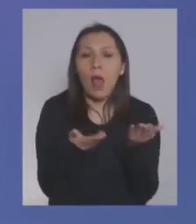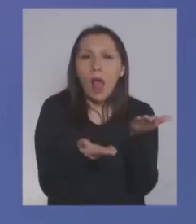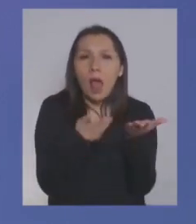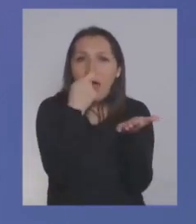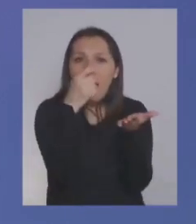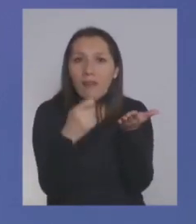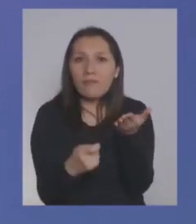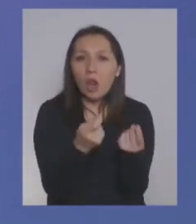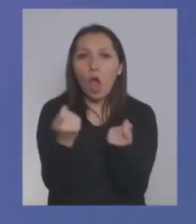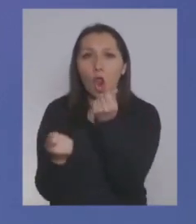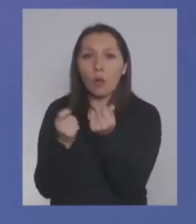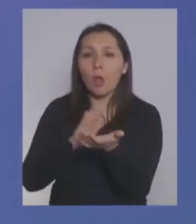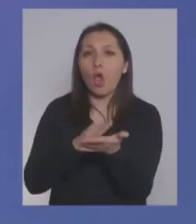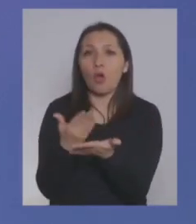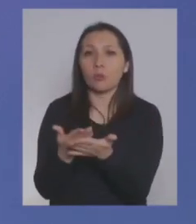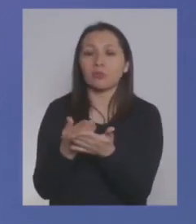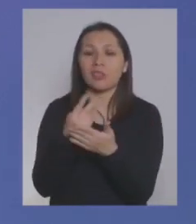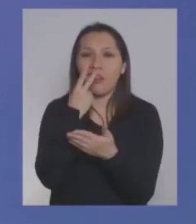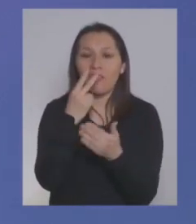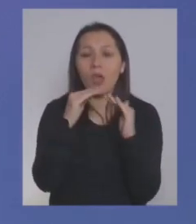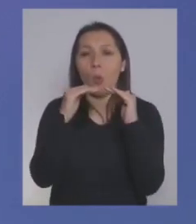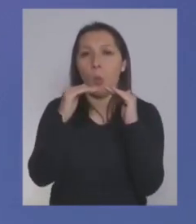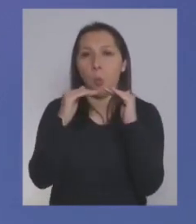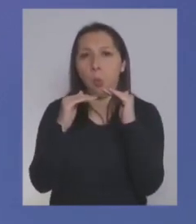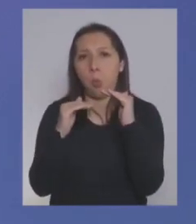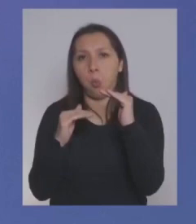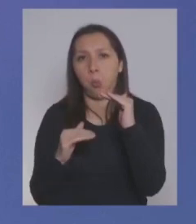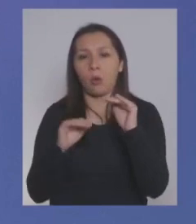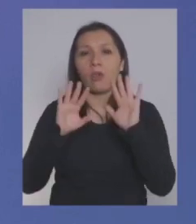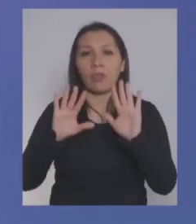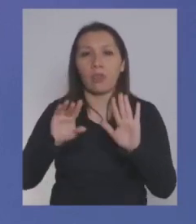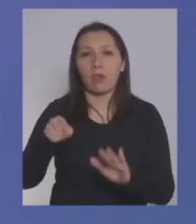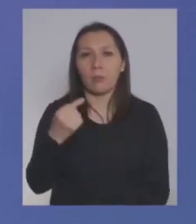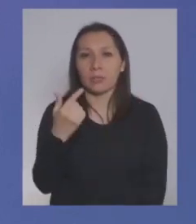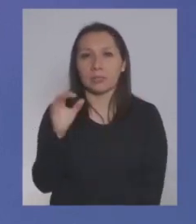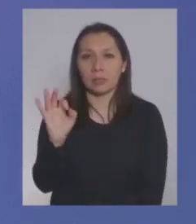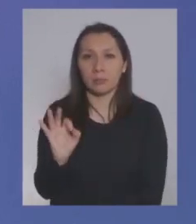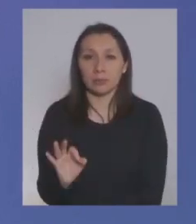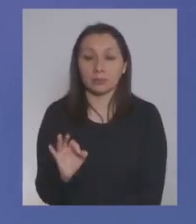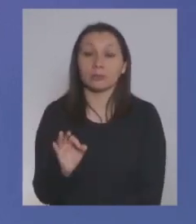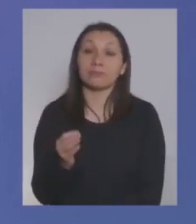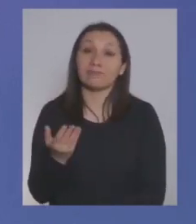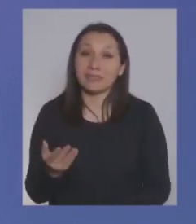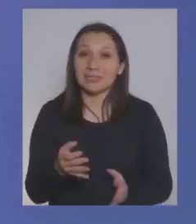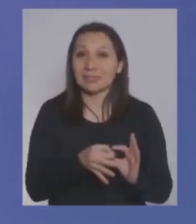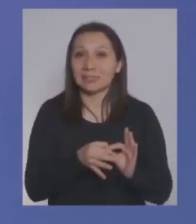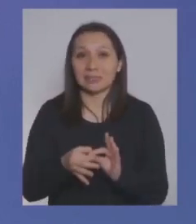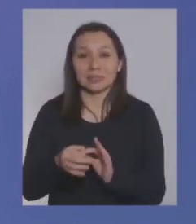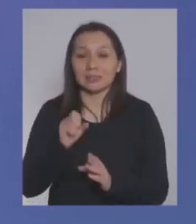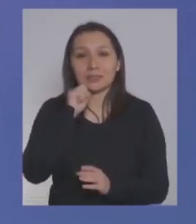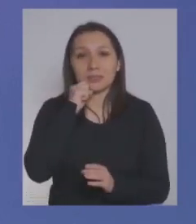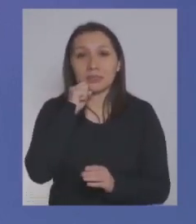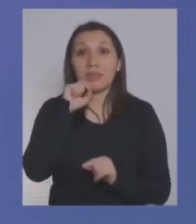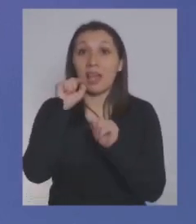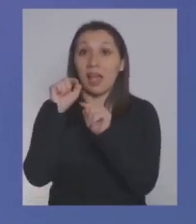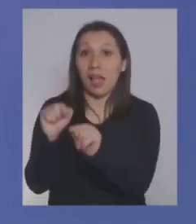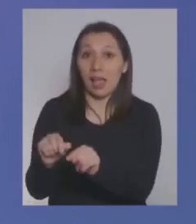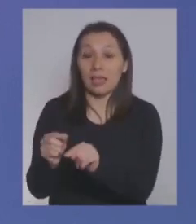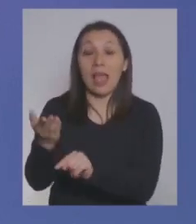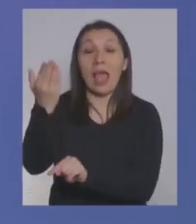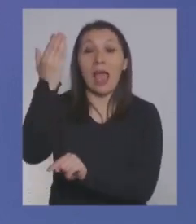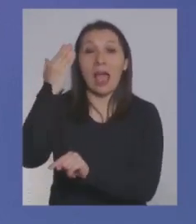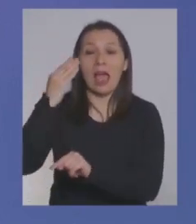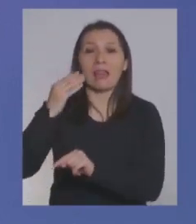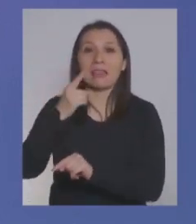la actividad económica y que muestra un retroceso de 10,7%. Es simple esto que significa que allí donde producíamos